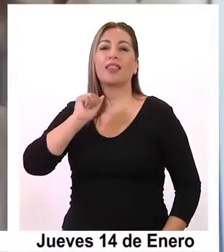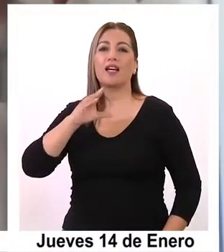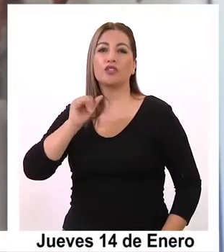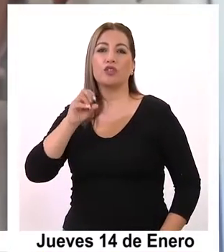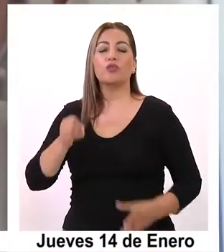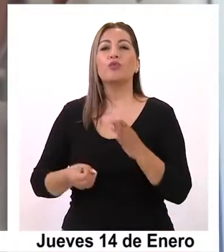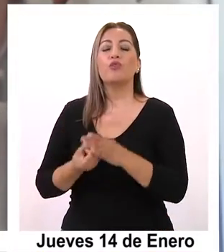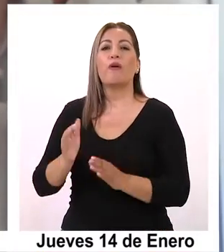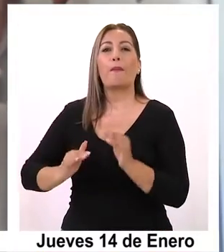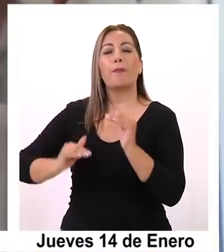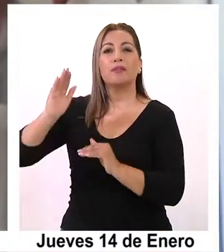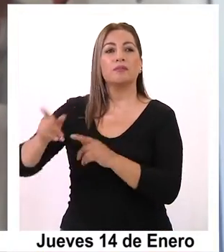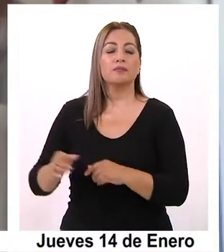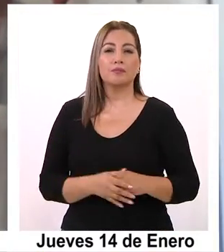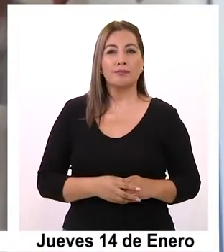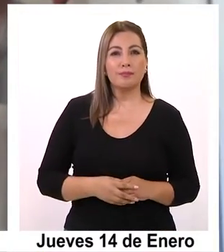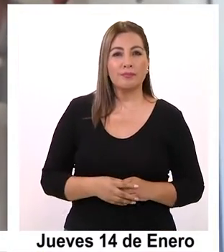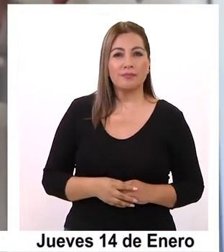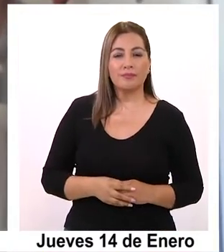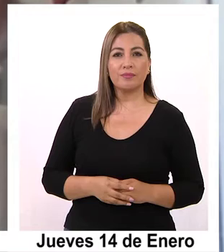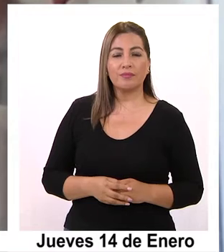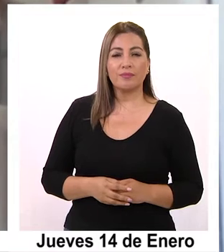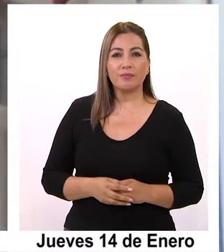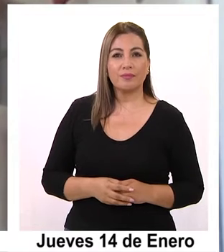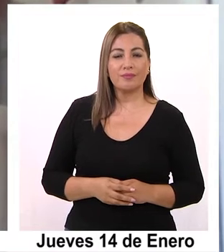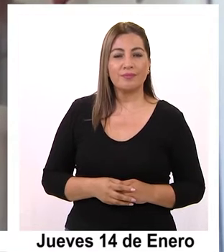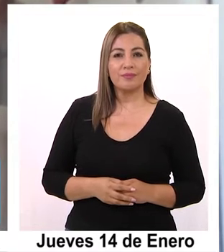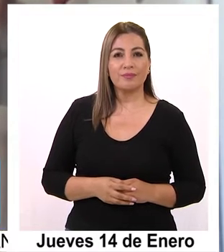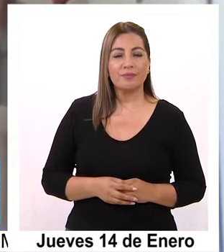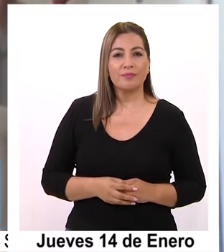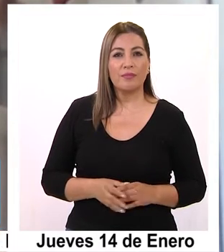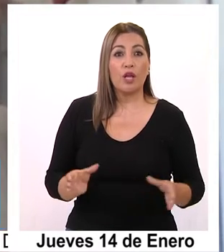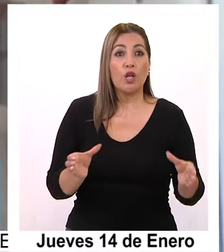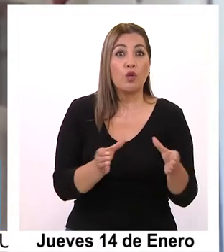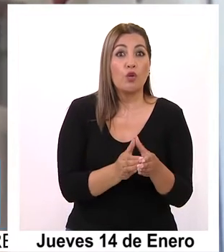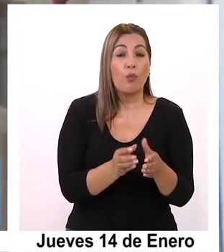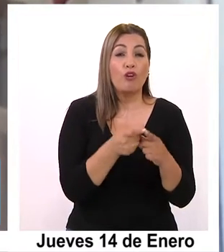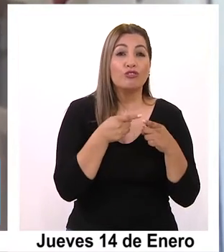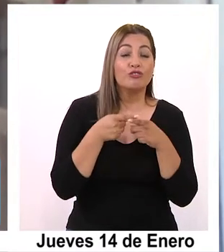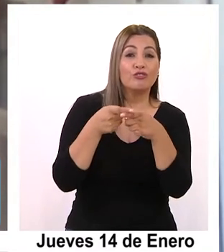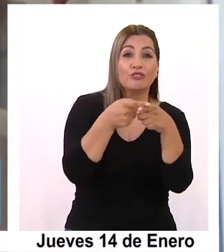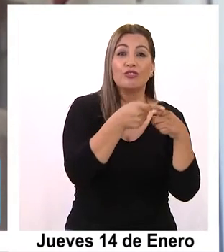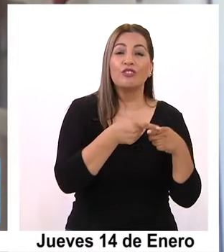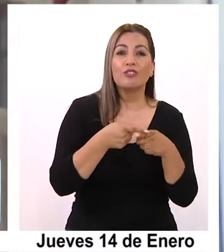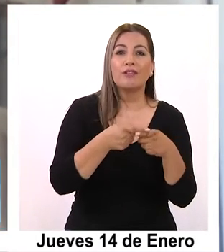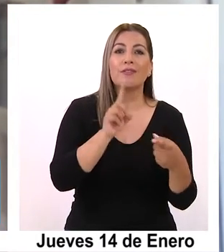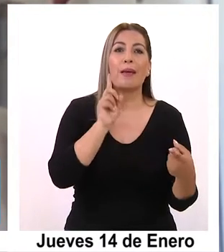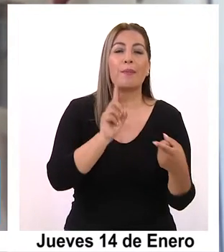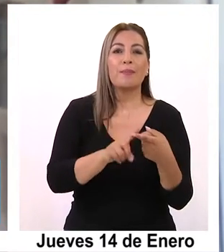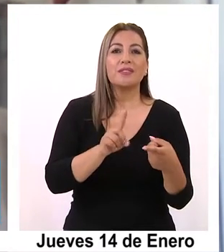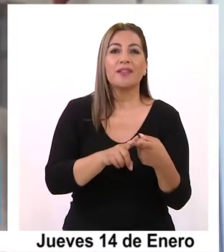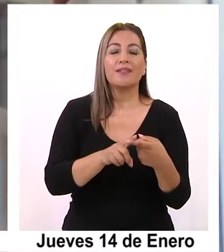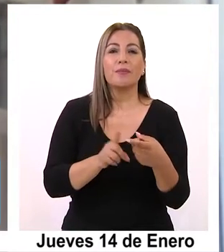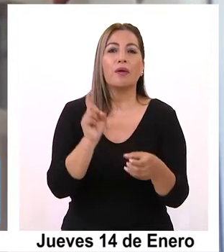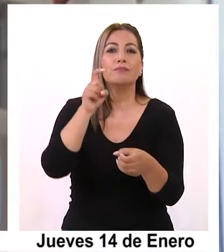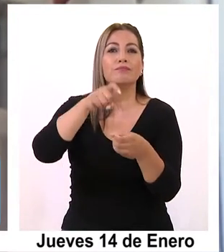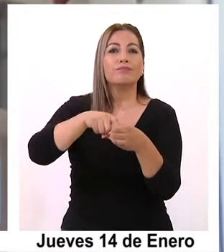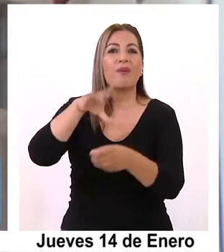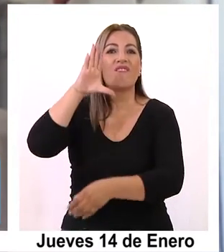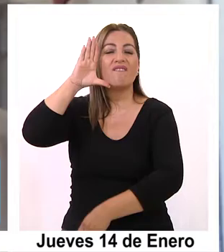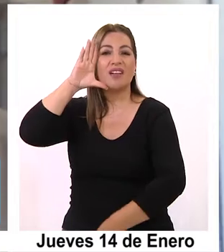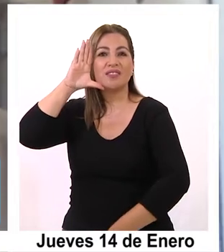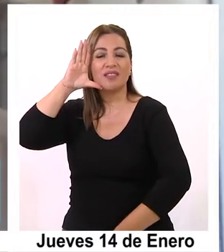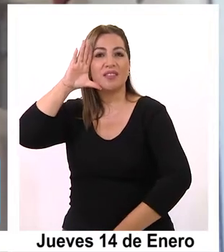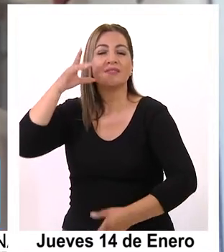La jugada dentro del Partido Socialista que participa Michelle Bachelet pero que también